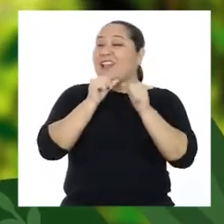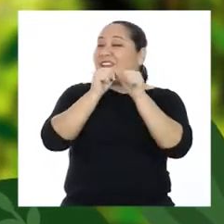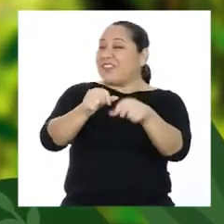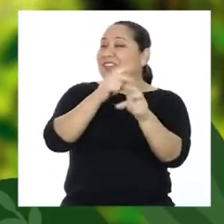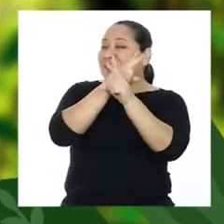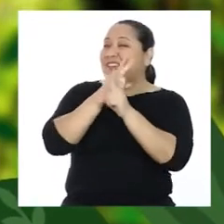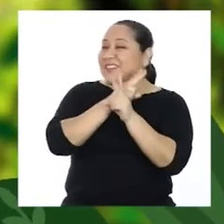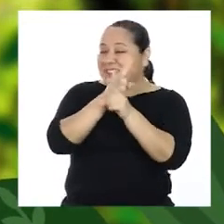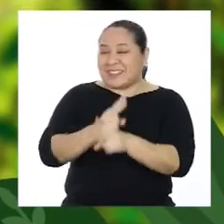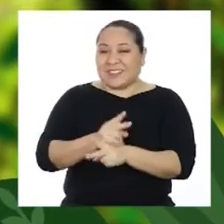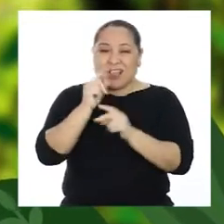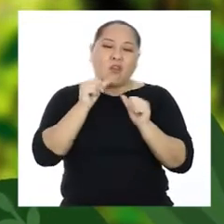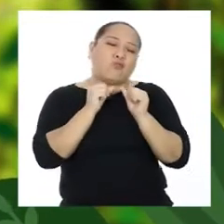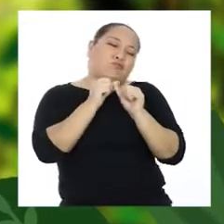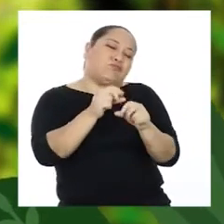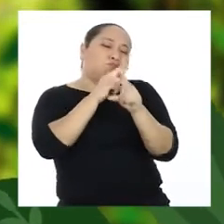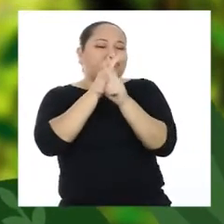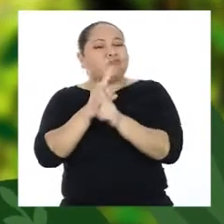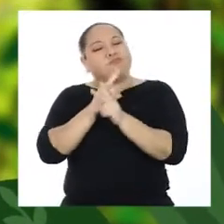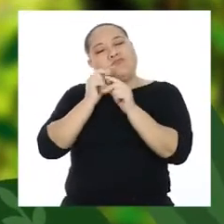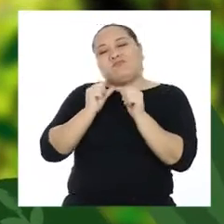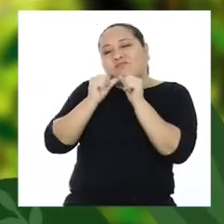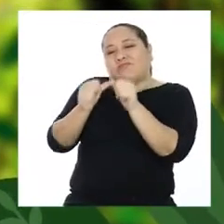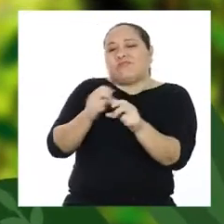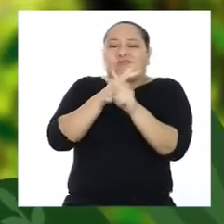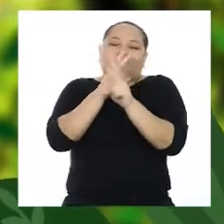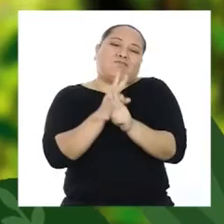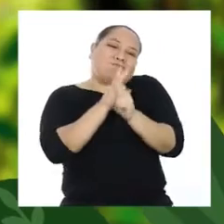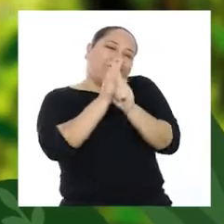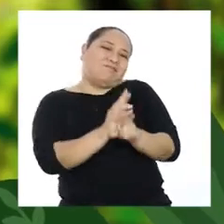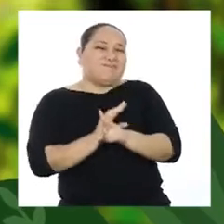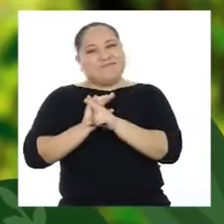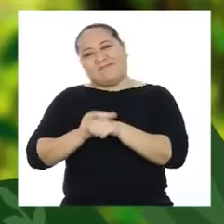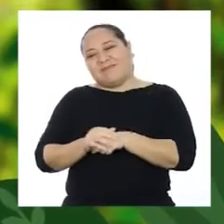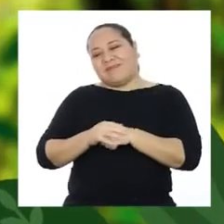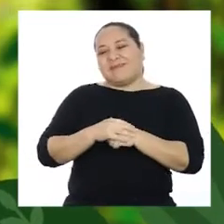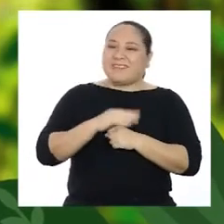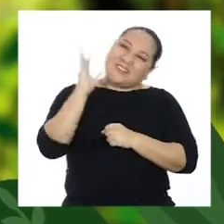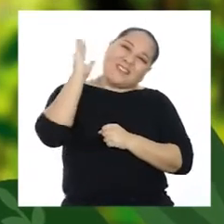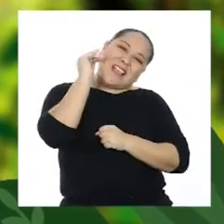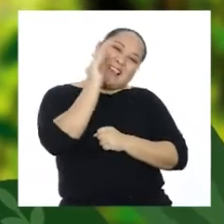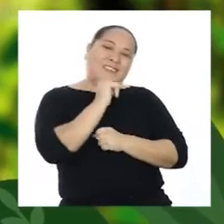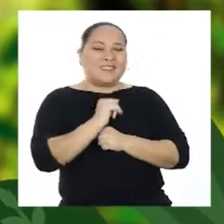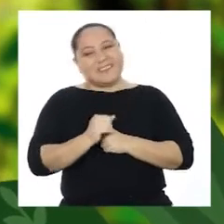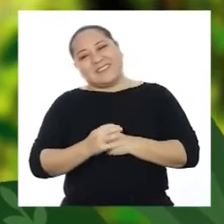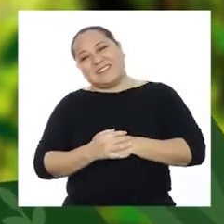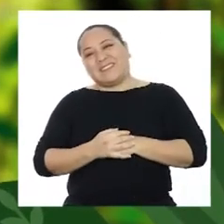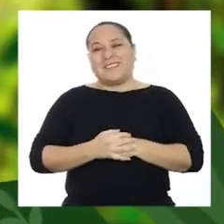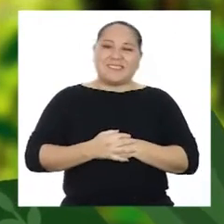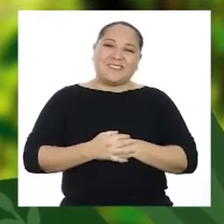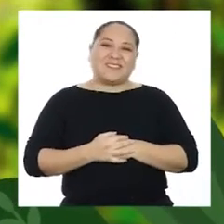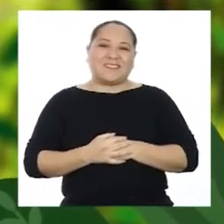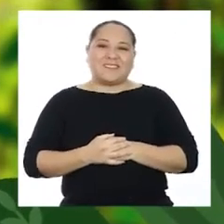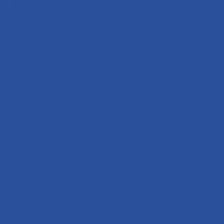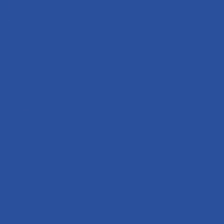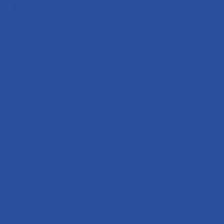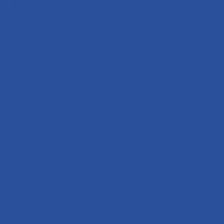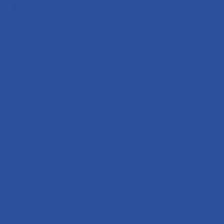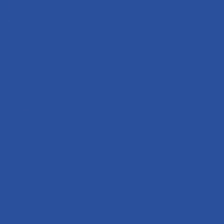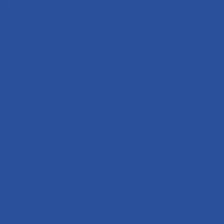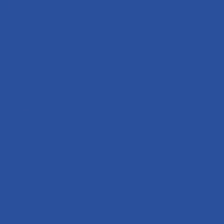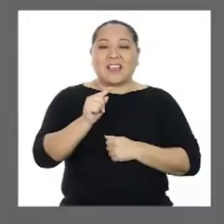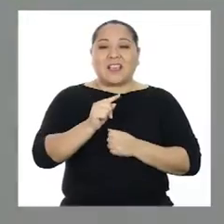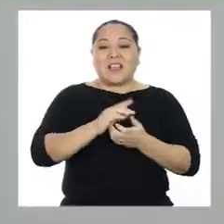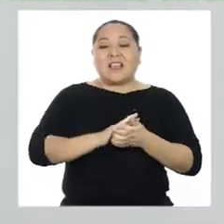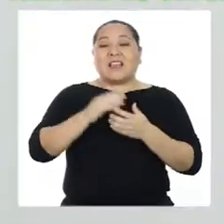¡A seguir cuidándonos! ¡A seguir cuidándonos! ¡A seguir cuidándonos! ¡Nos vemos! ¡A más!